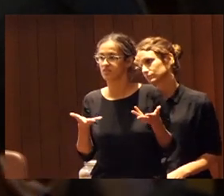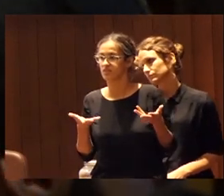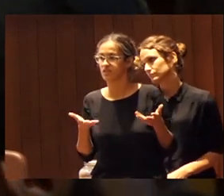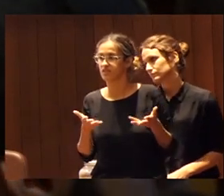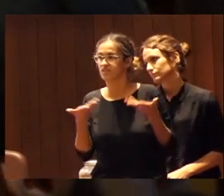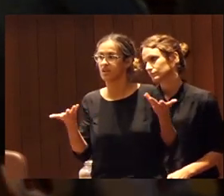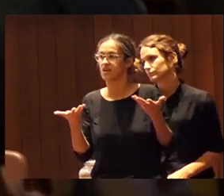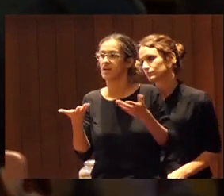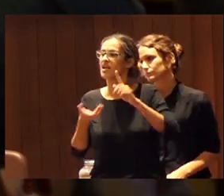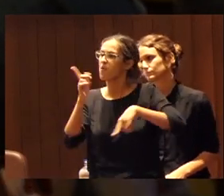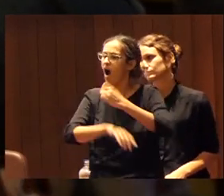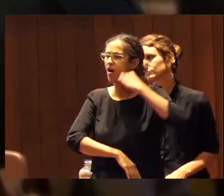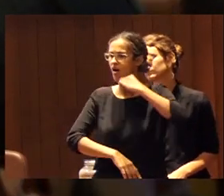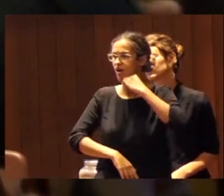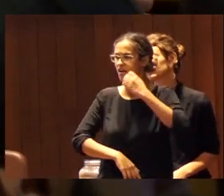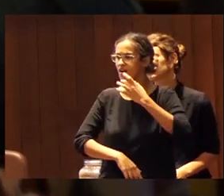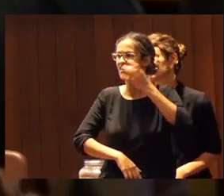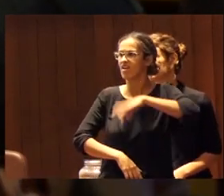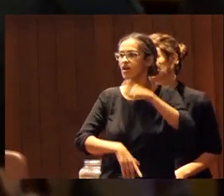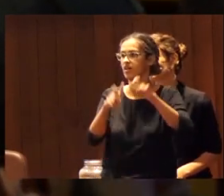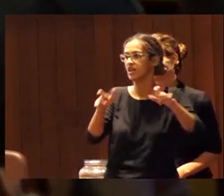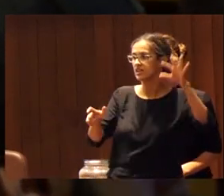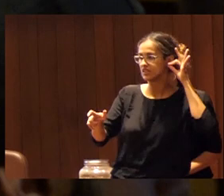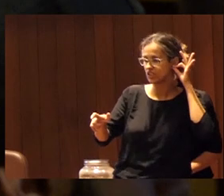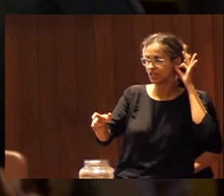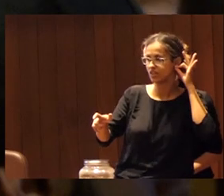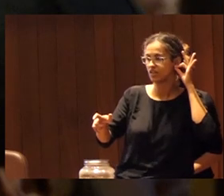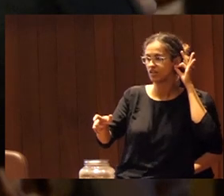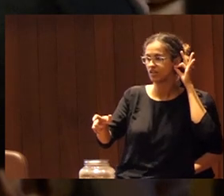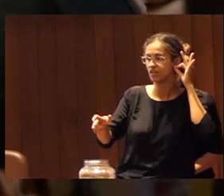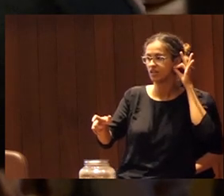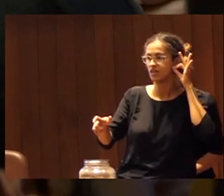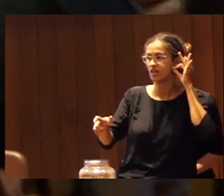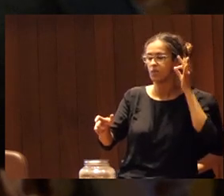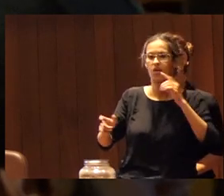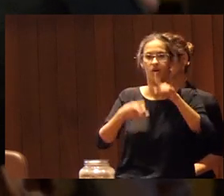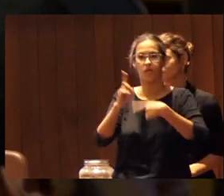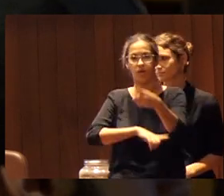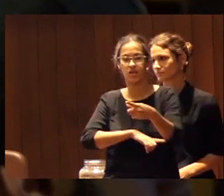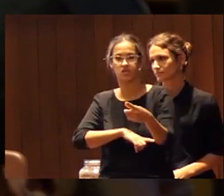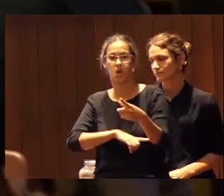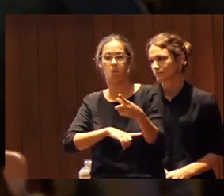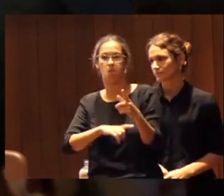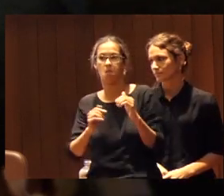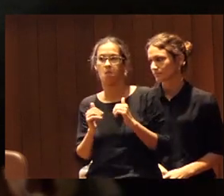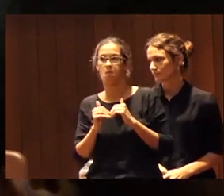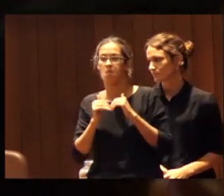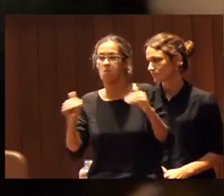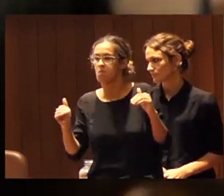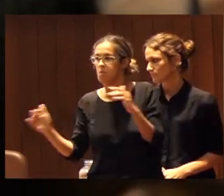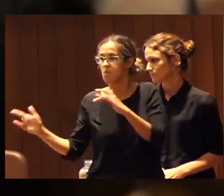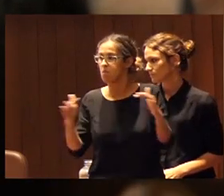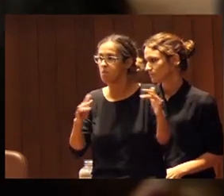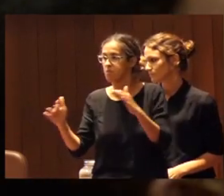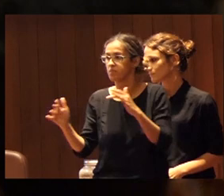protestado digamos son las chicas pero vemos que a la hora de jugar los chicos las buscan